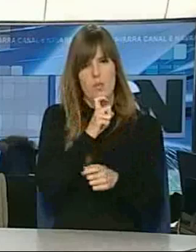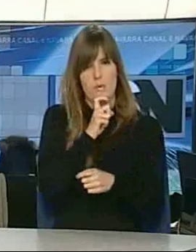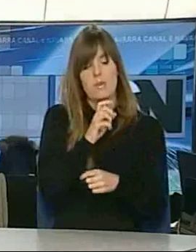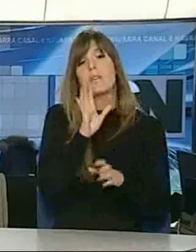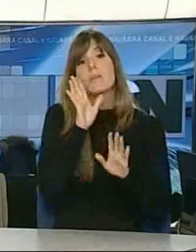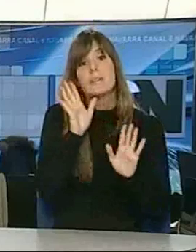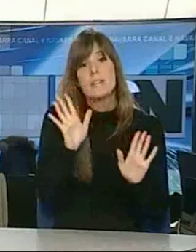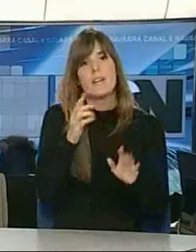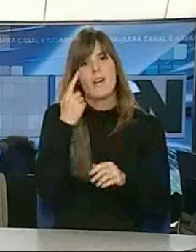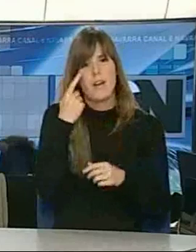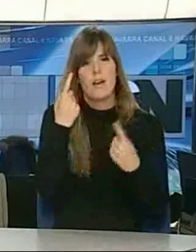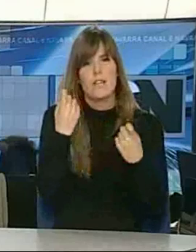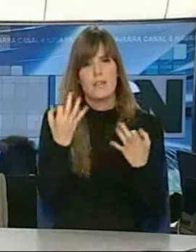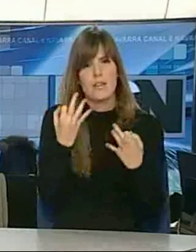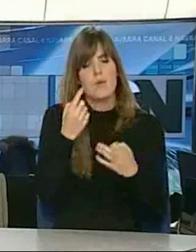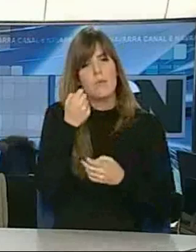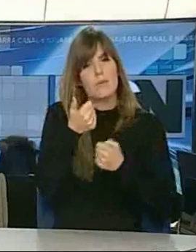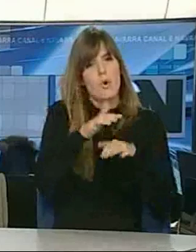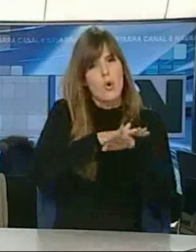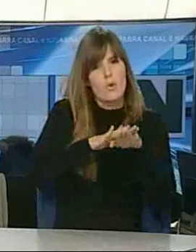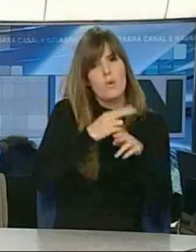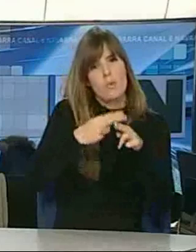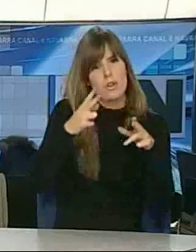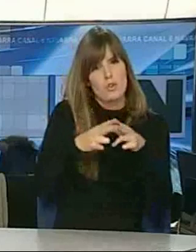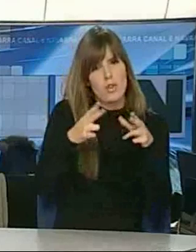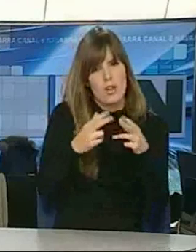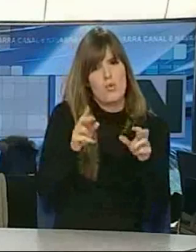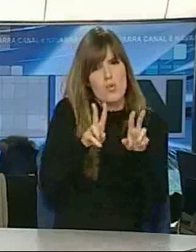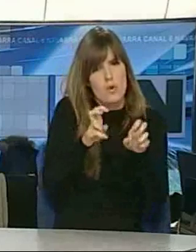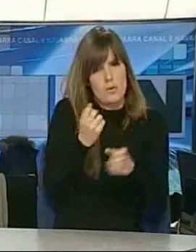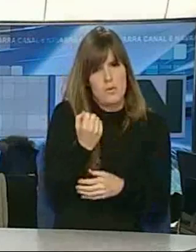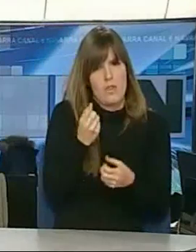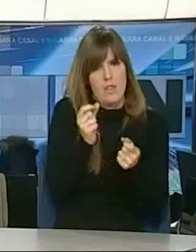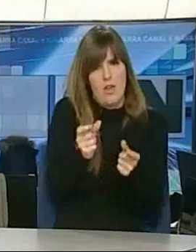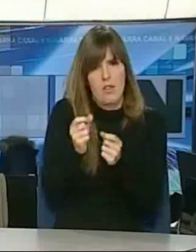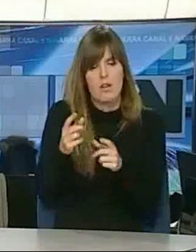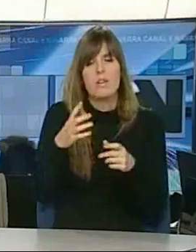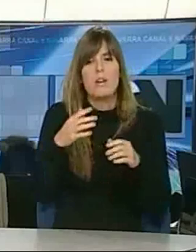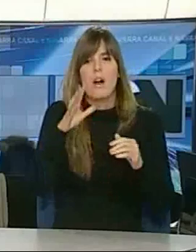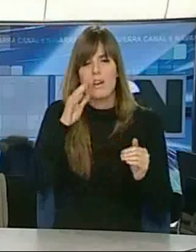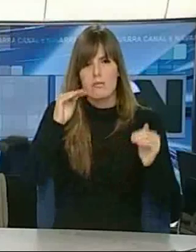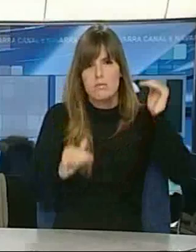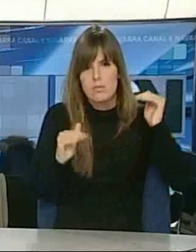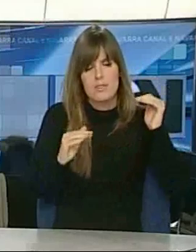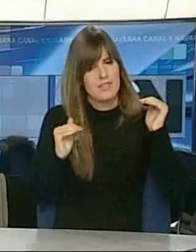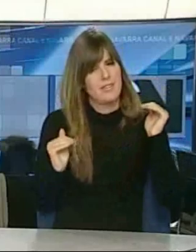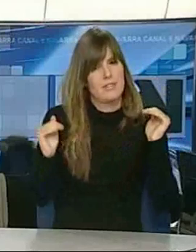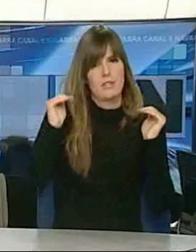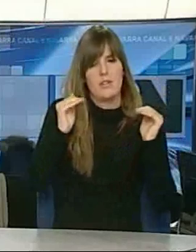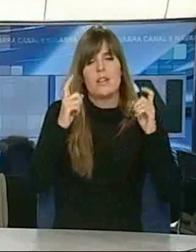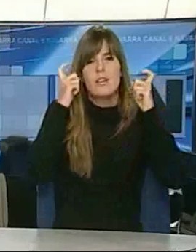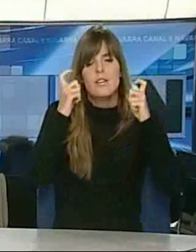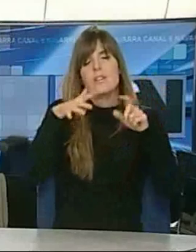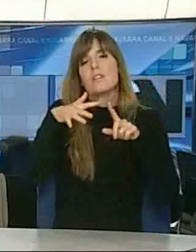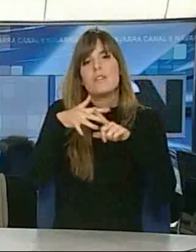Quizás en este camino ayuden nuevas políticas sociales. Abordar las desigualdades intentando que los efectos más